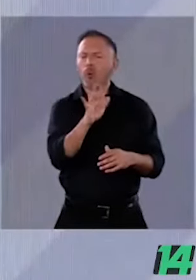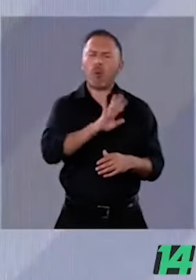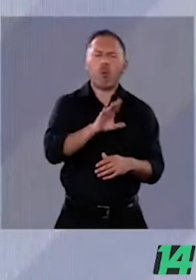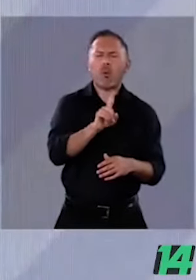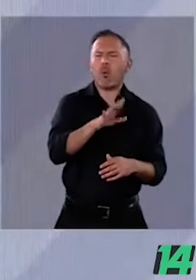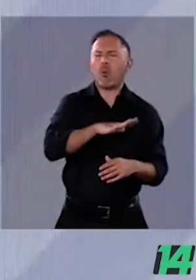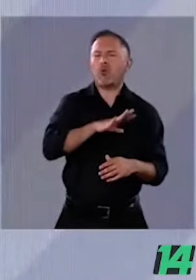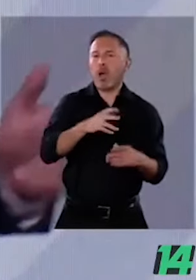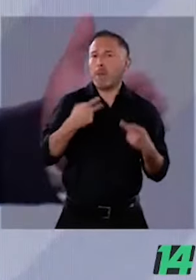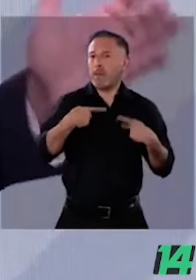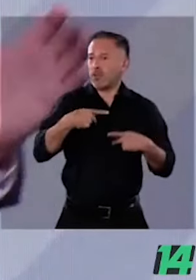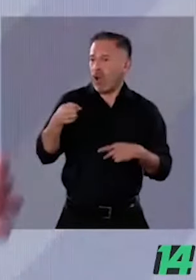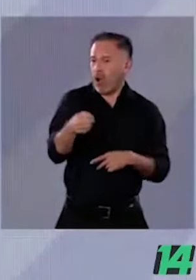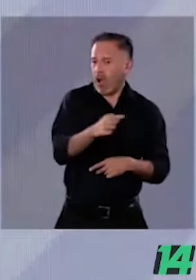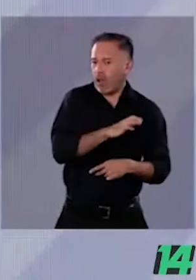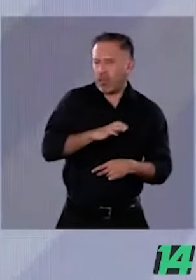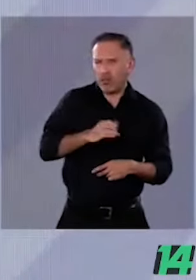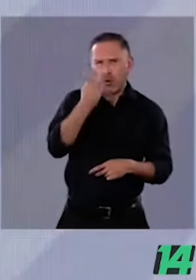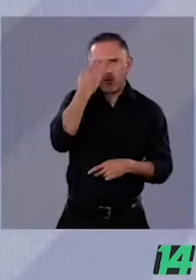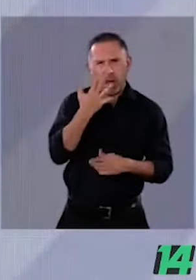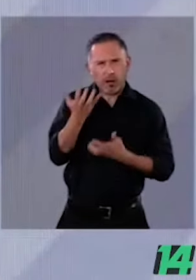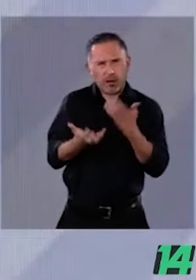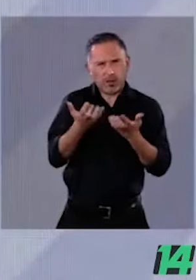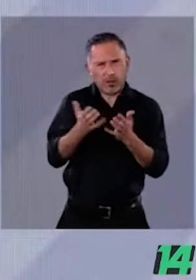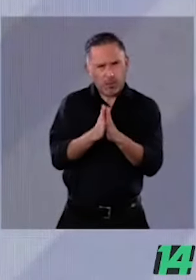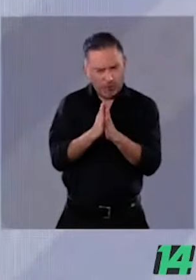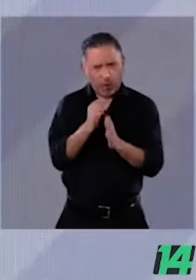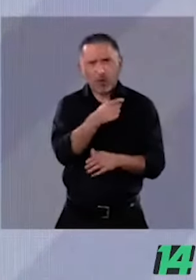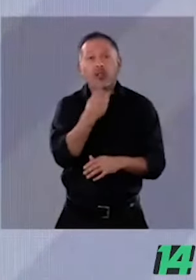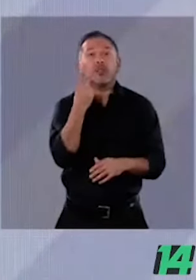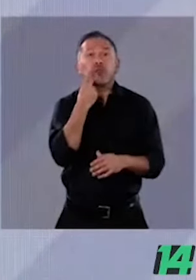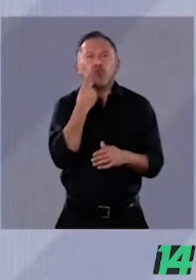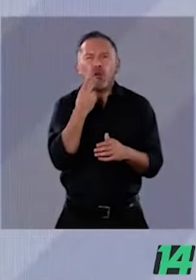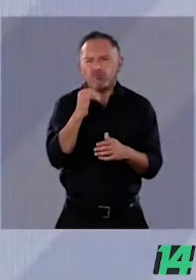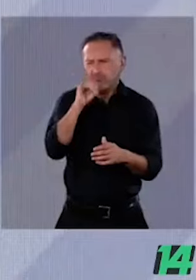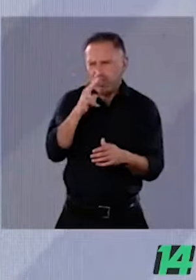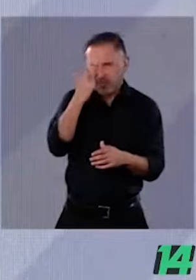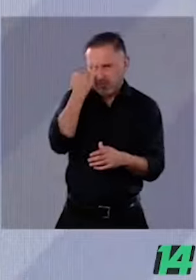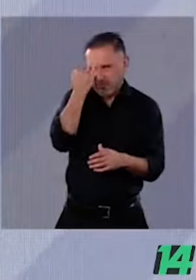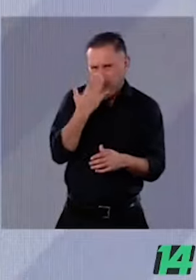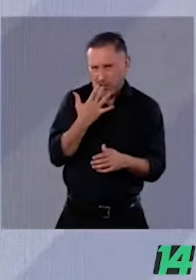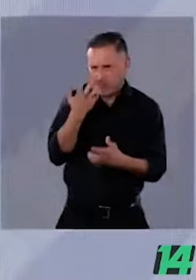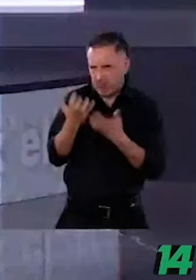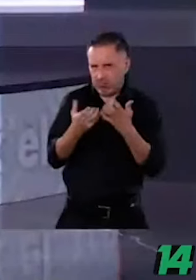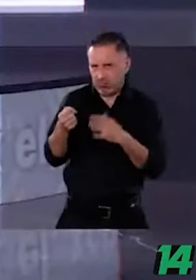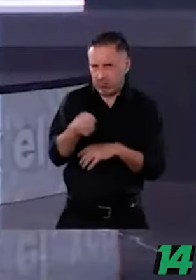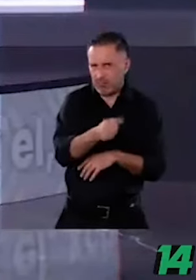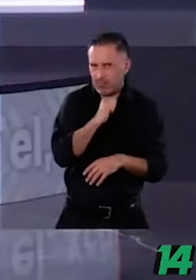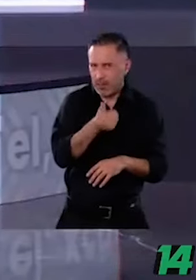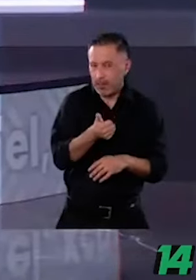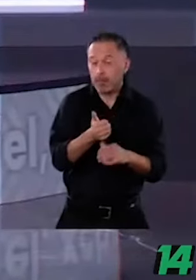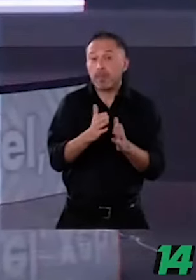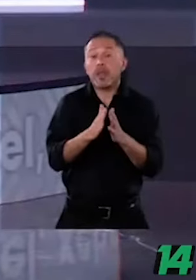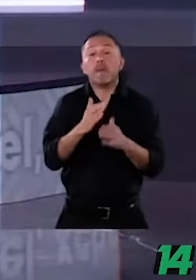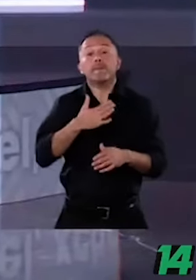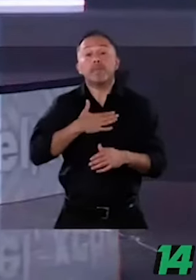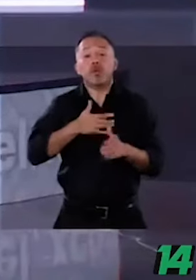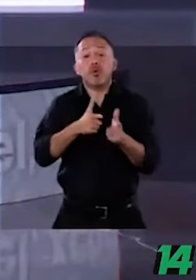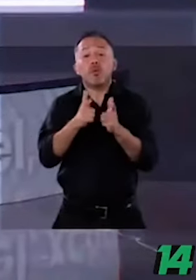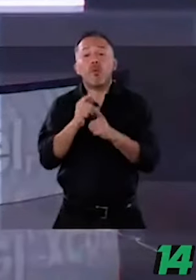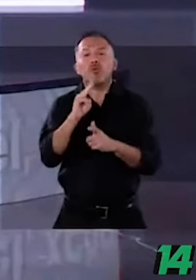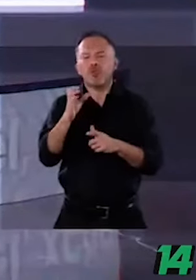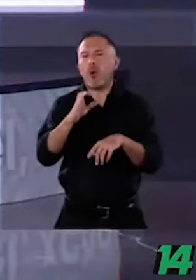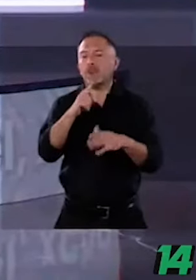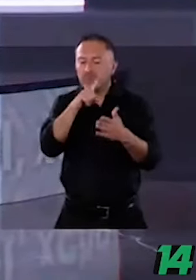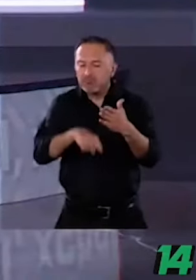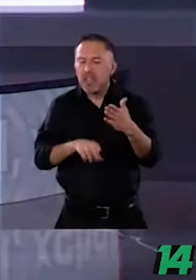desaparecieran a los plurinominales que llevan, las y los candidatos de Movimiento Ciudadano por representación proporcional son las mejores. Si votas por